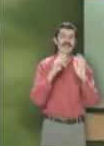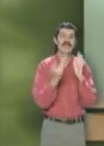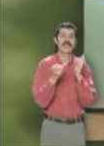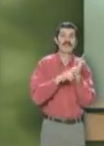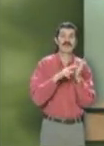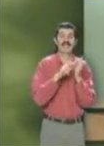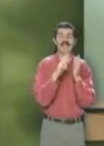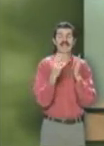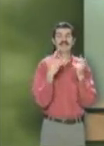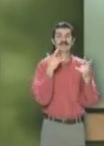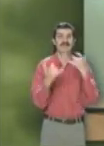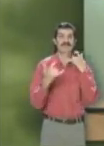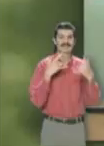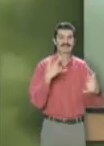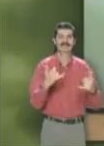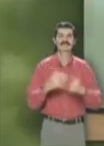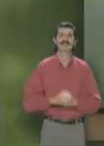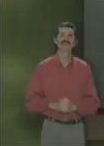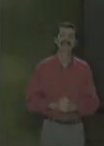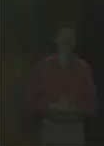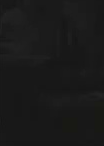revista del Doble Esfuerzo.